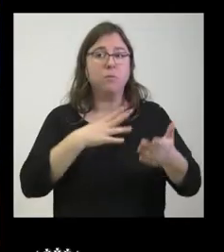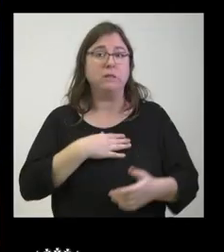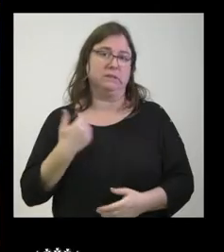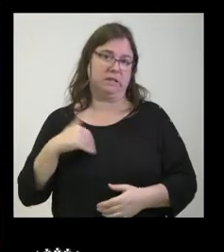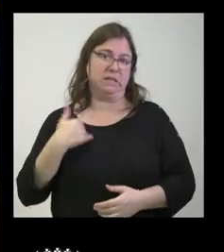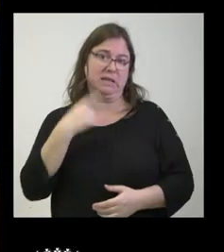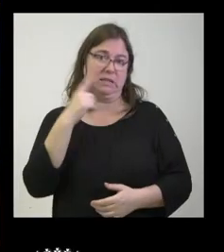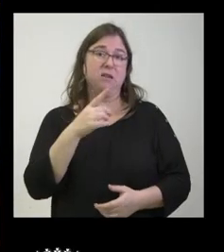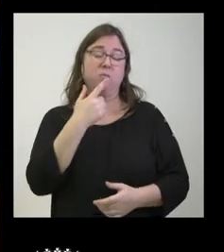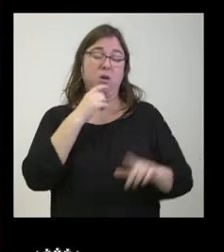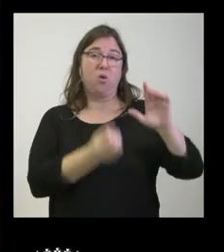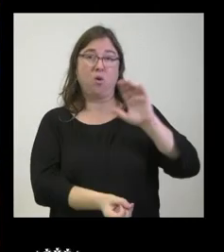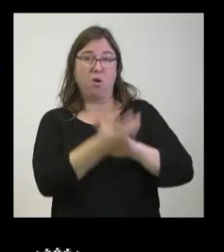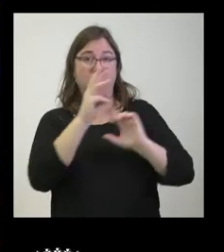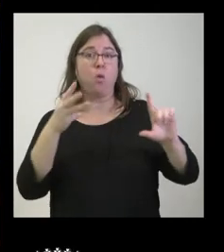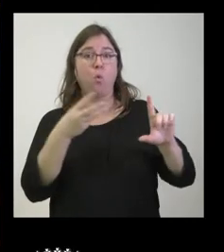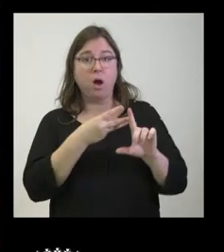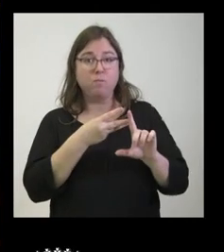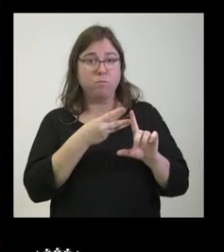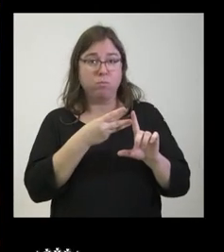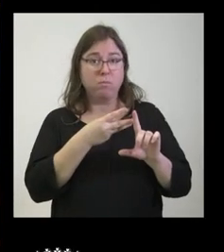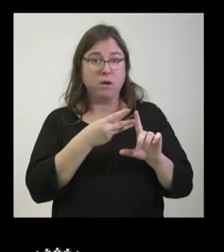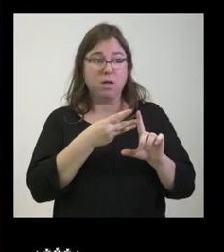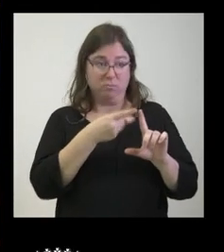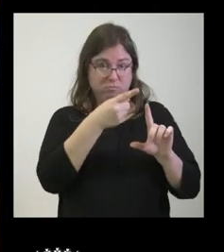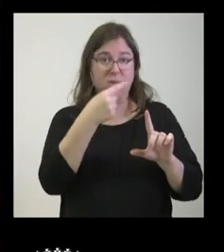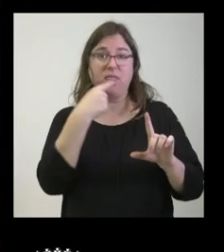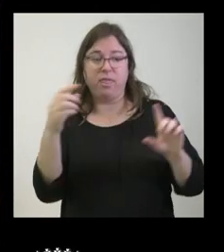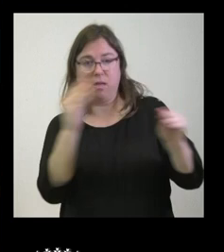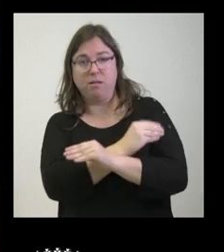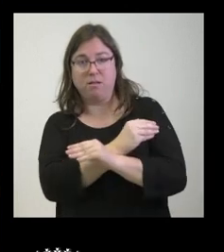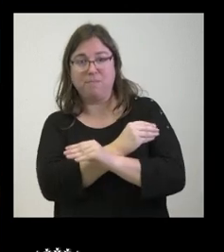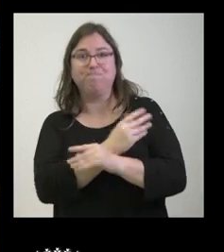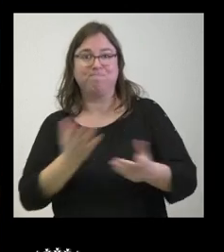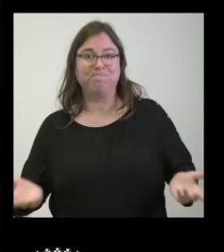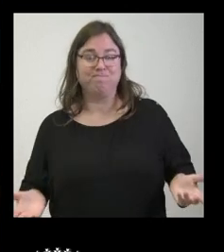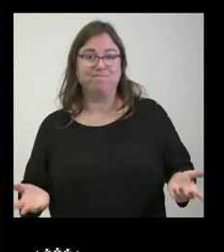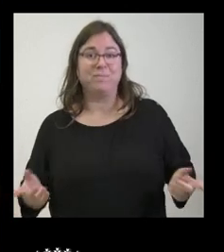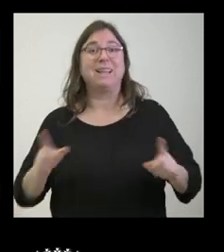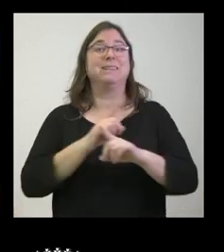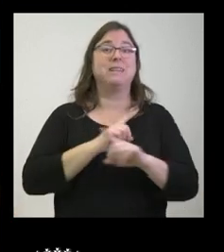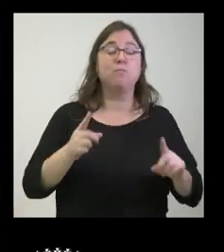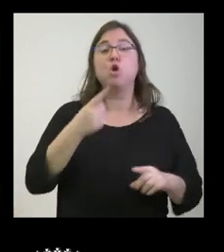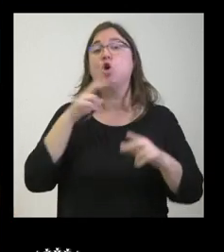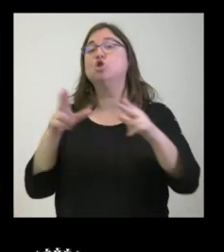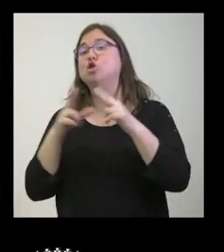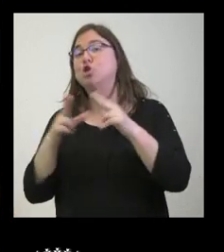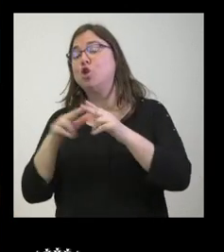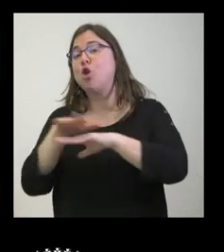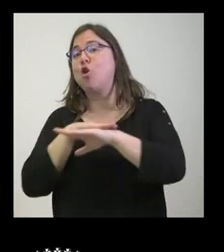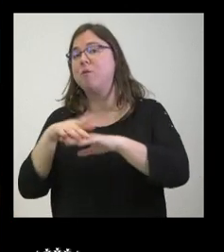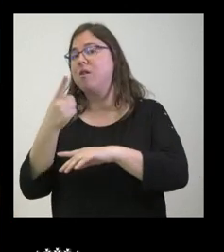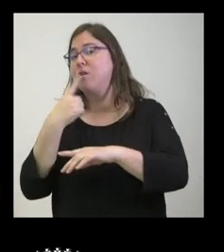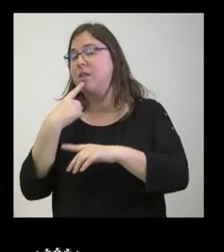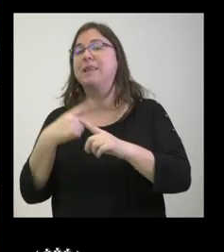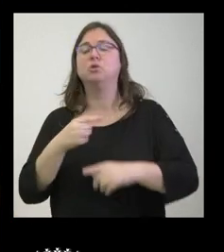pero es que lo que está colgado en la web no es lo que ustedes están diciendo después y ni tampoco lo que dicen sus socios de gobierno les estamos